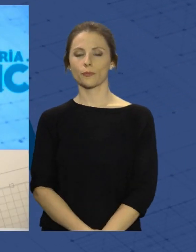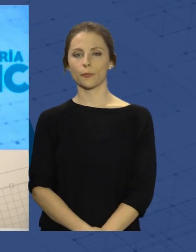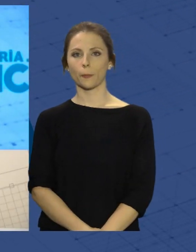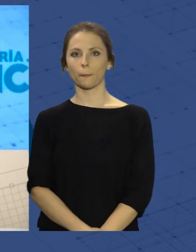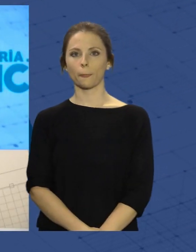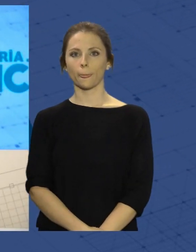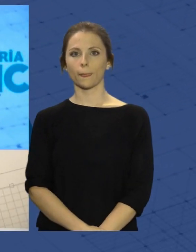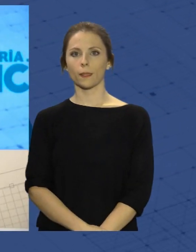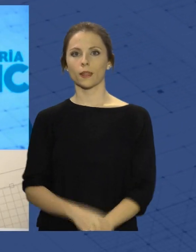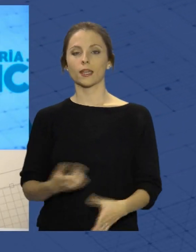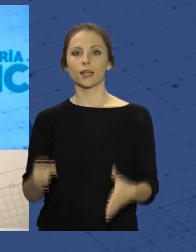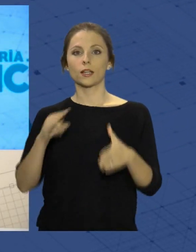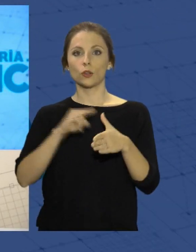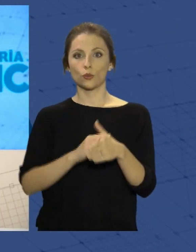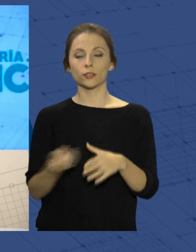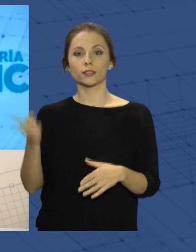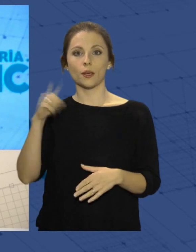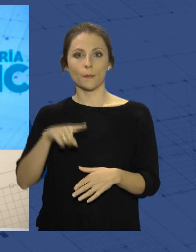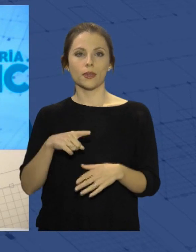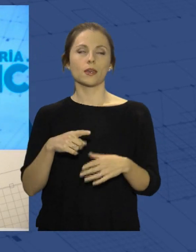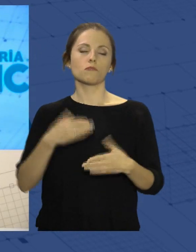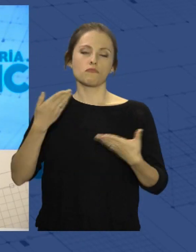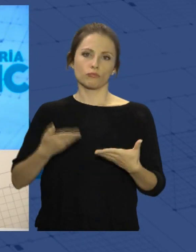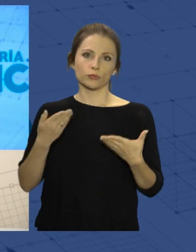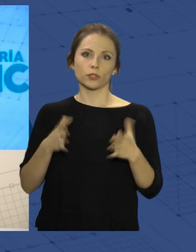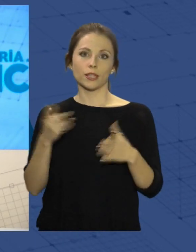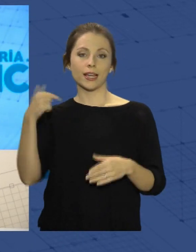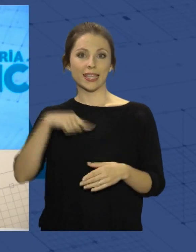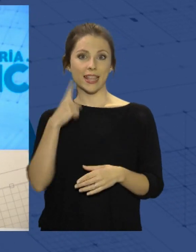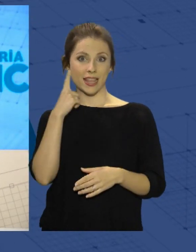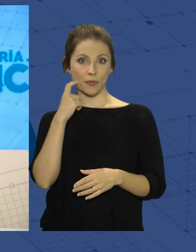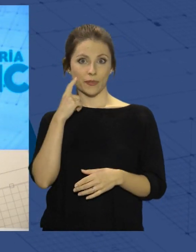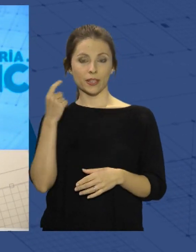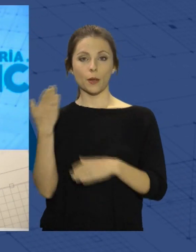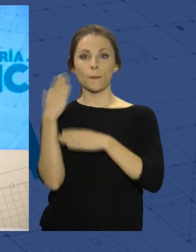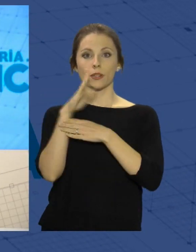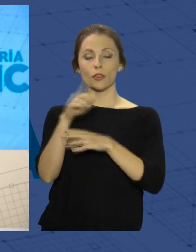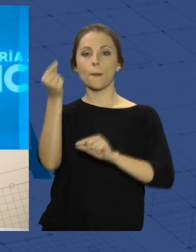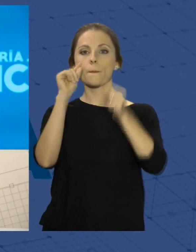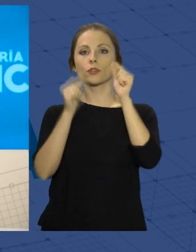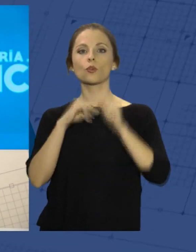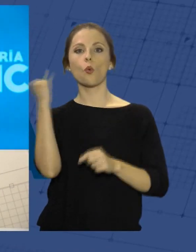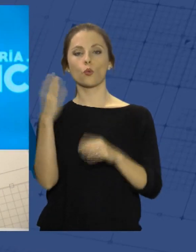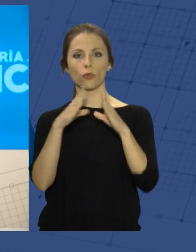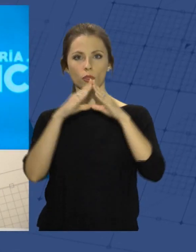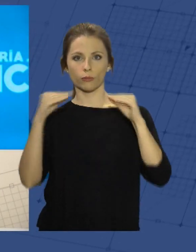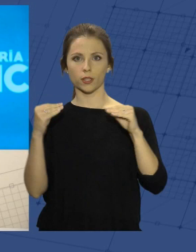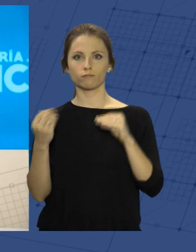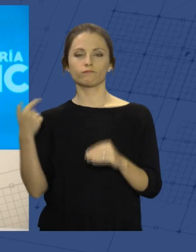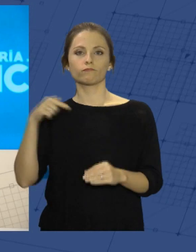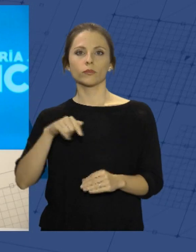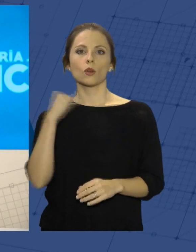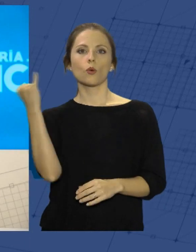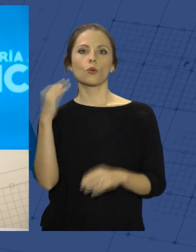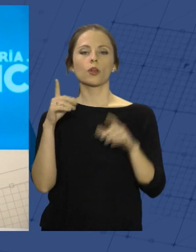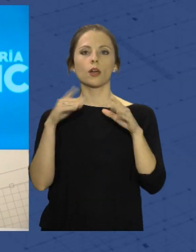Un lunes en el que también nos hacíamos eco de lo que fue en Almería la presentación de los presupuestos de la Junta de Andalucía, unas cuentas que